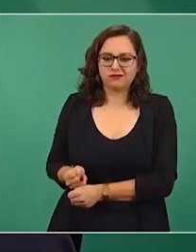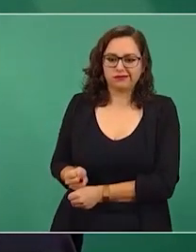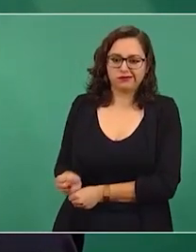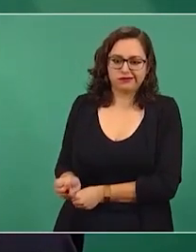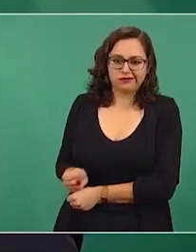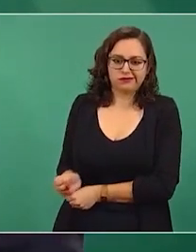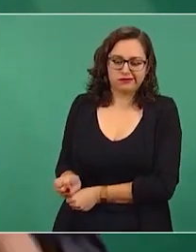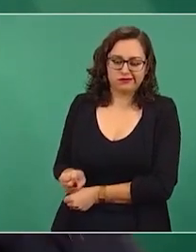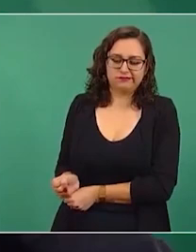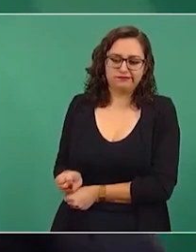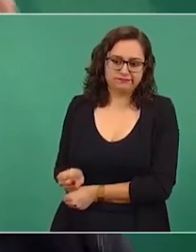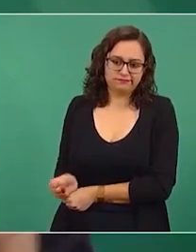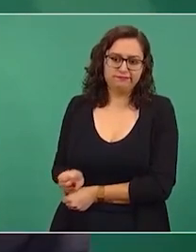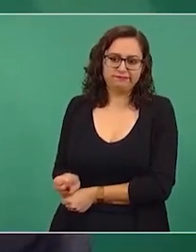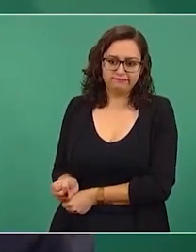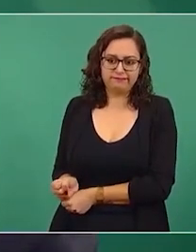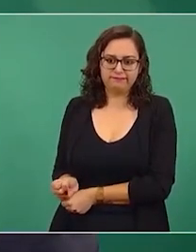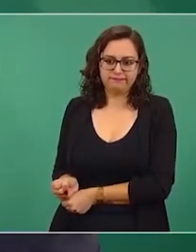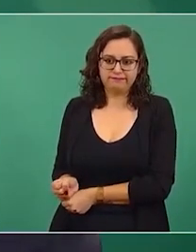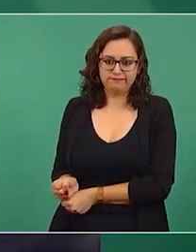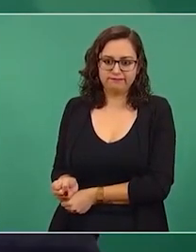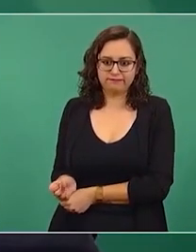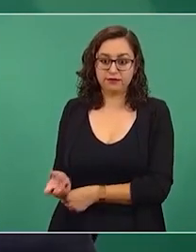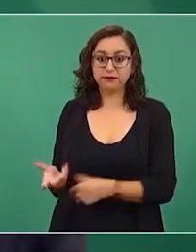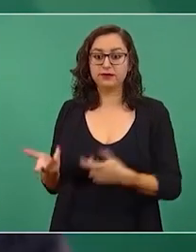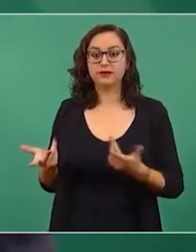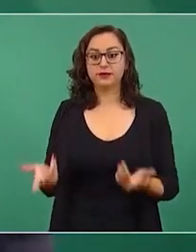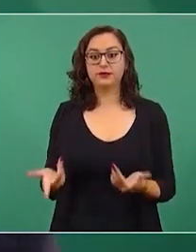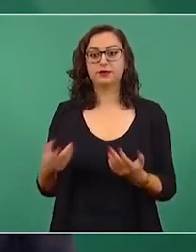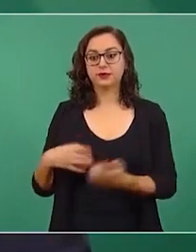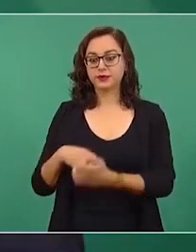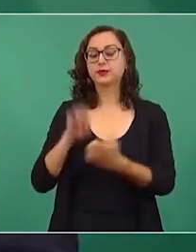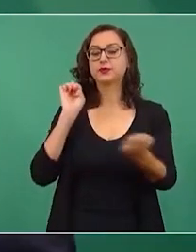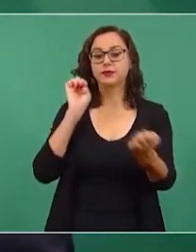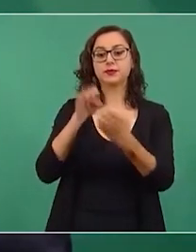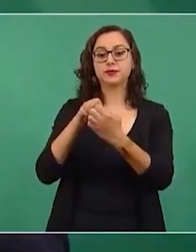para engañar.